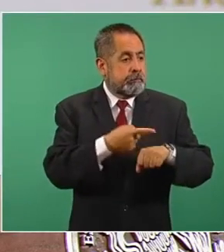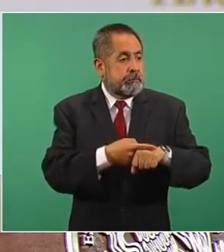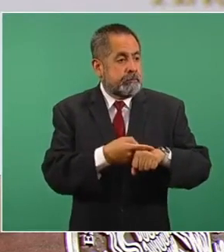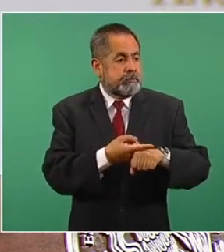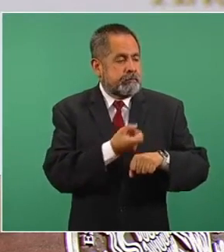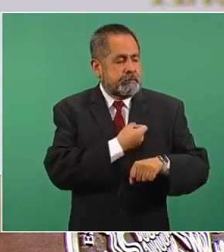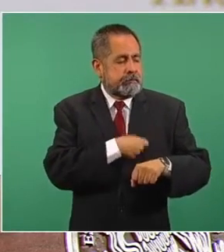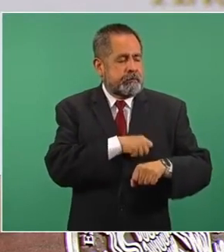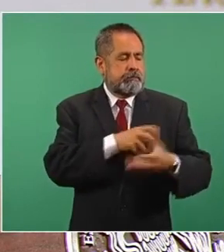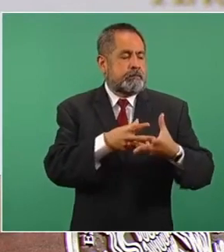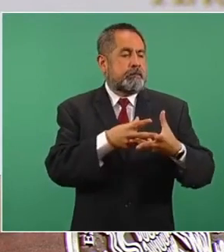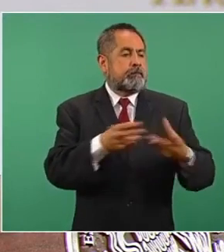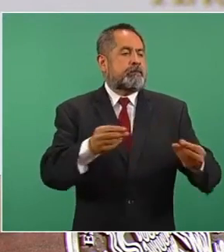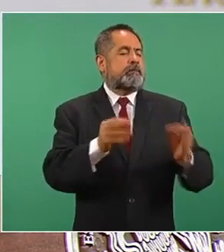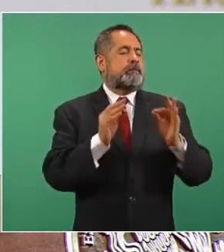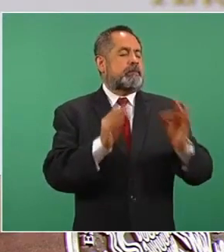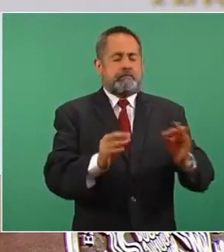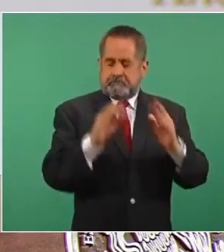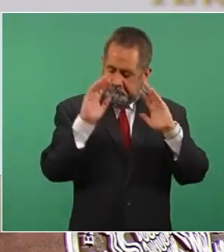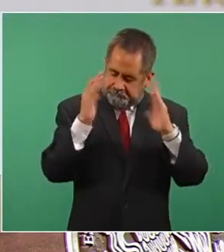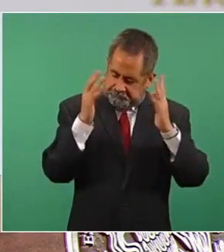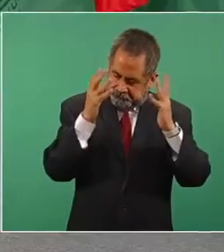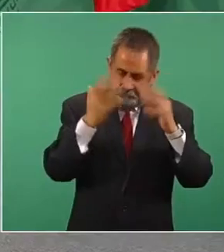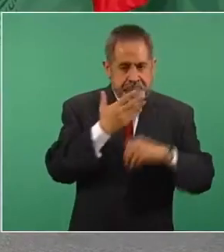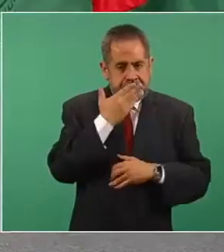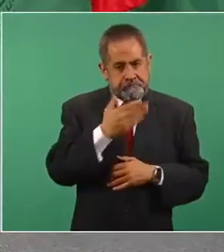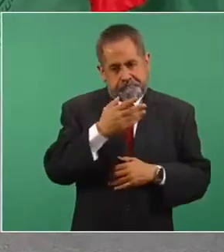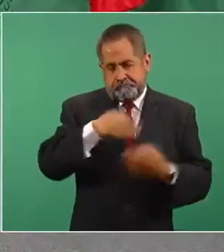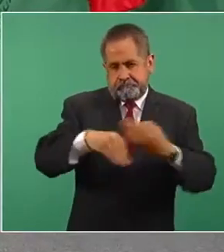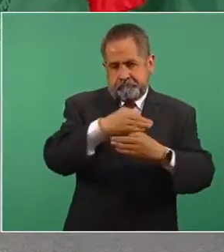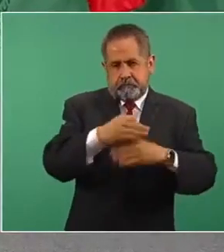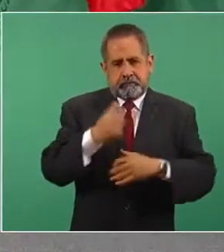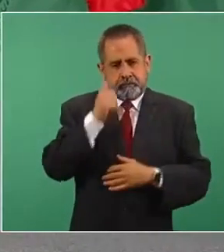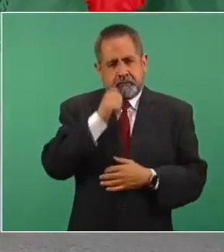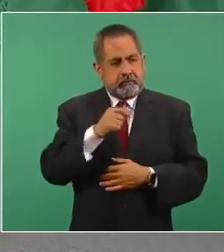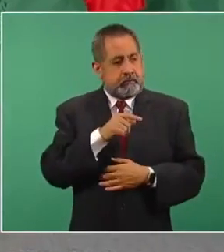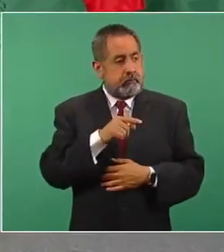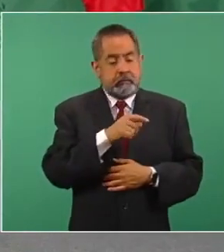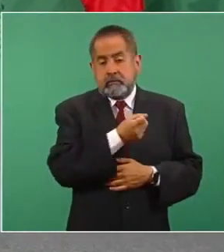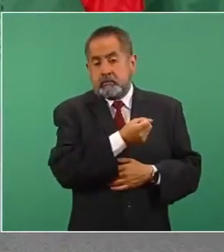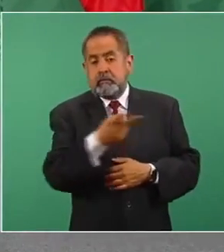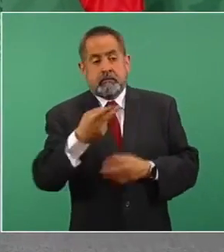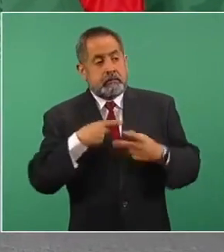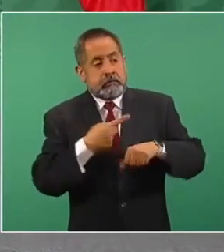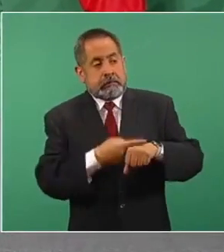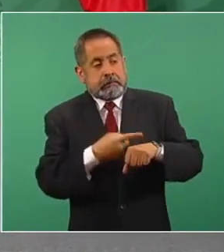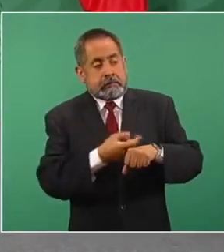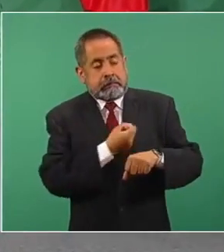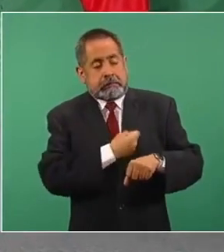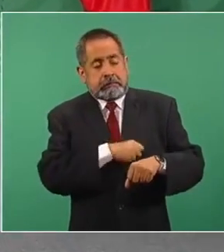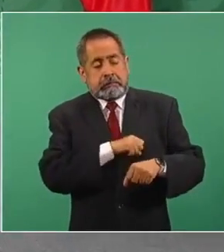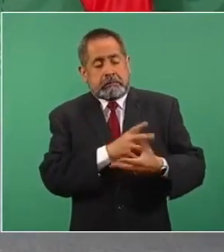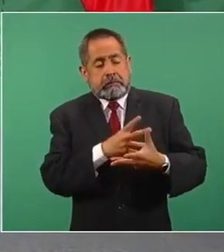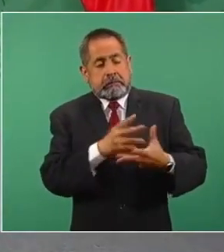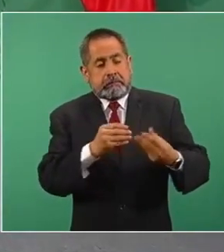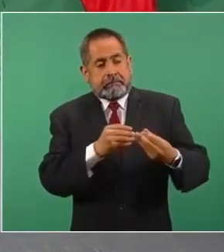los hospitales y como tenemos que abrazar a